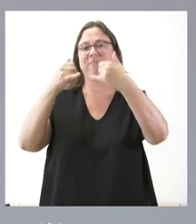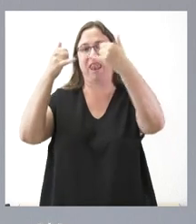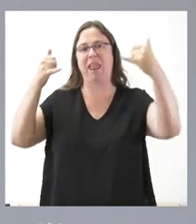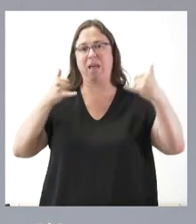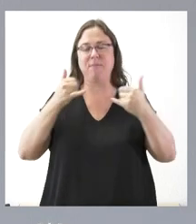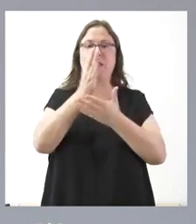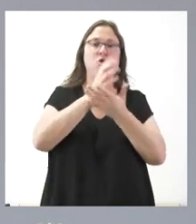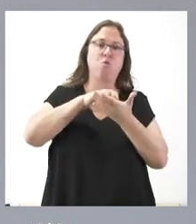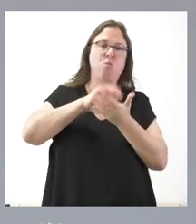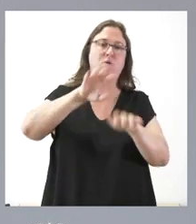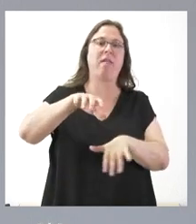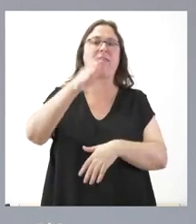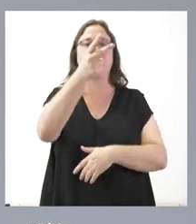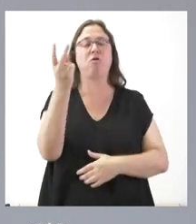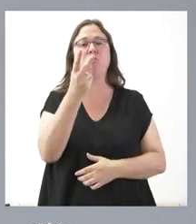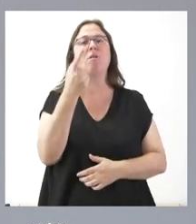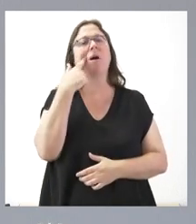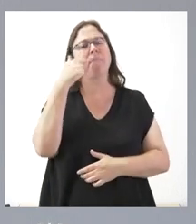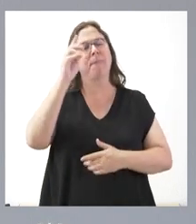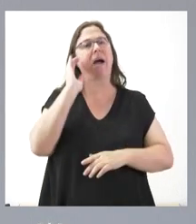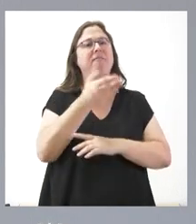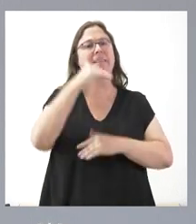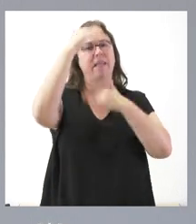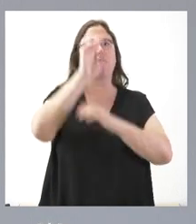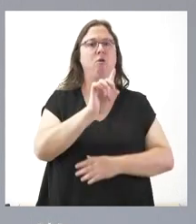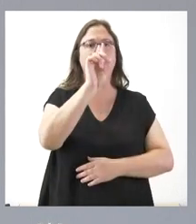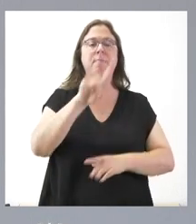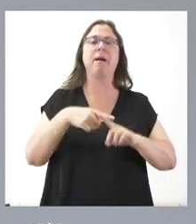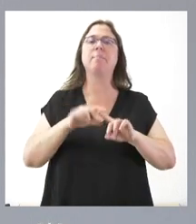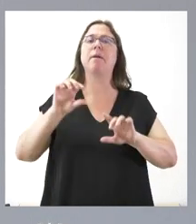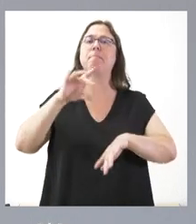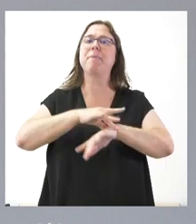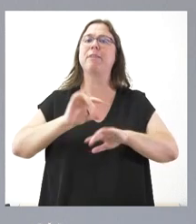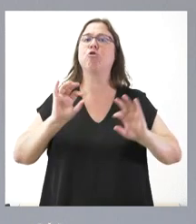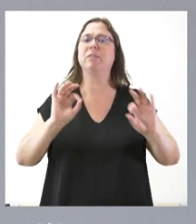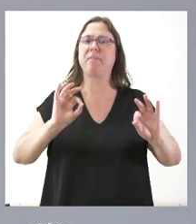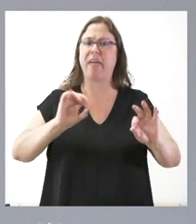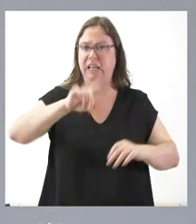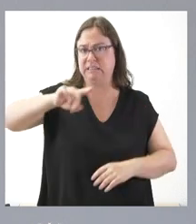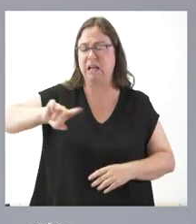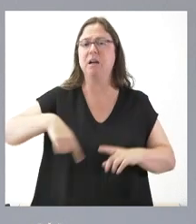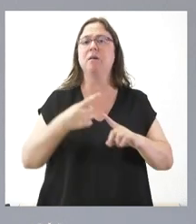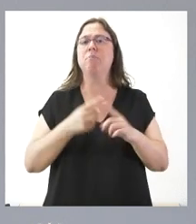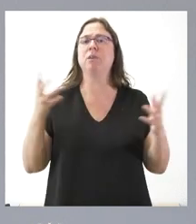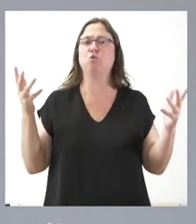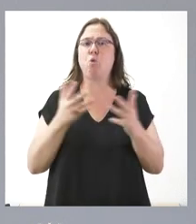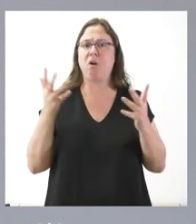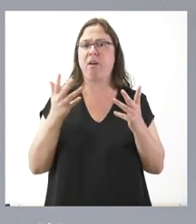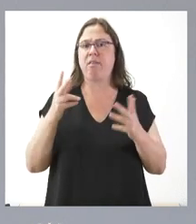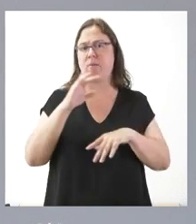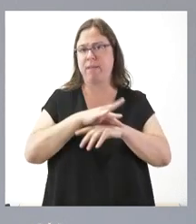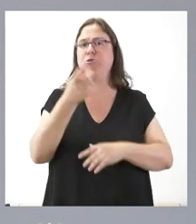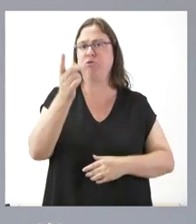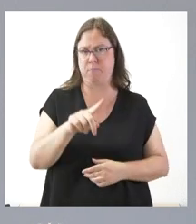colaboración va a afectar tanto al ámbito de la atención primaria como a la atención especializada, como al ámbito de las urgencias sanitarias